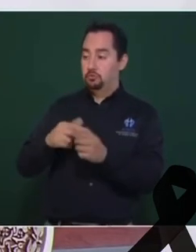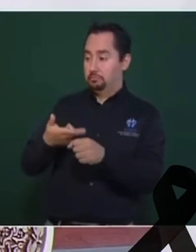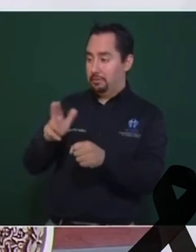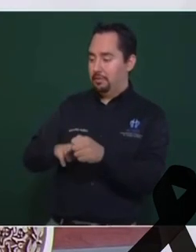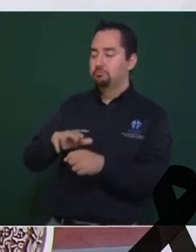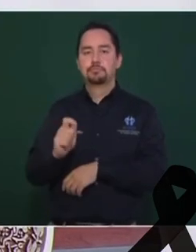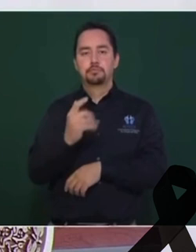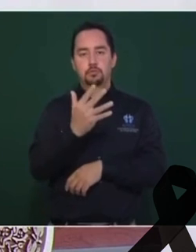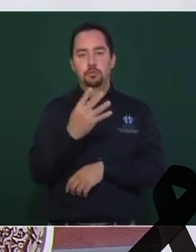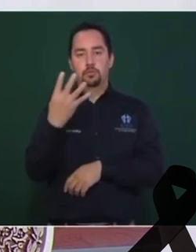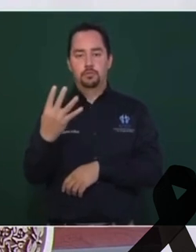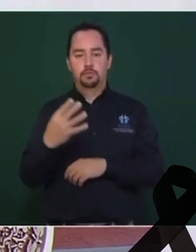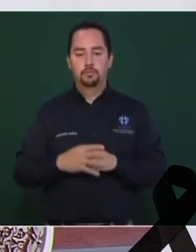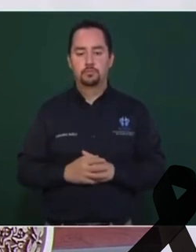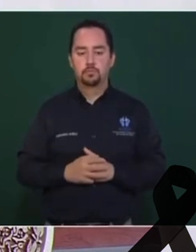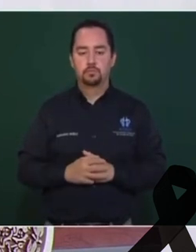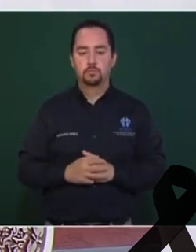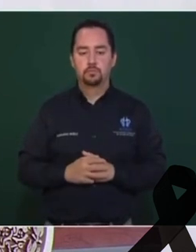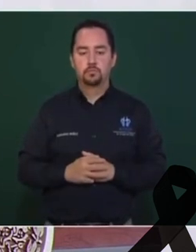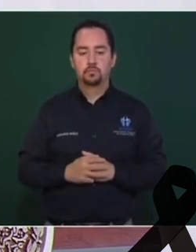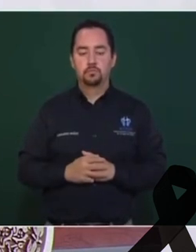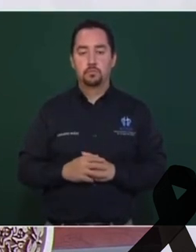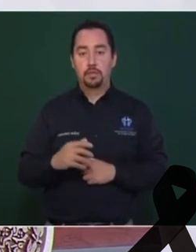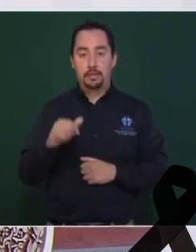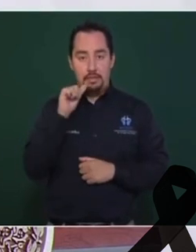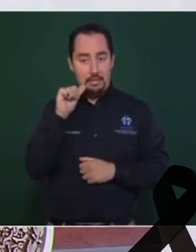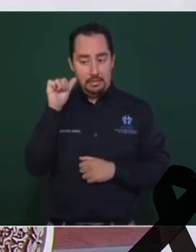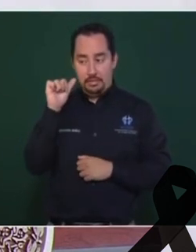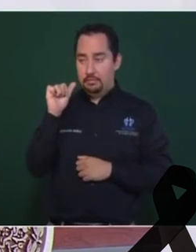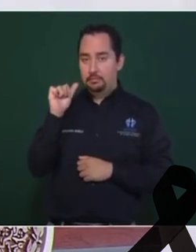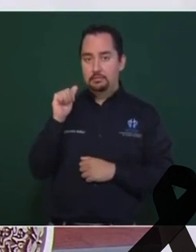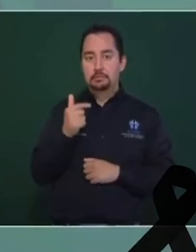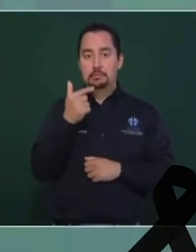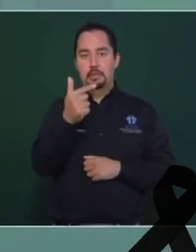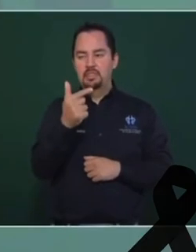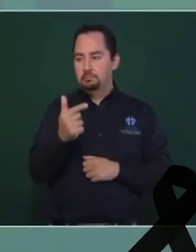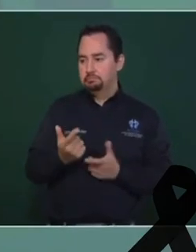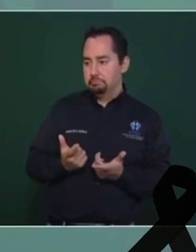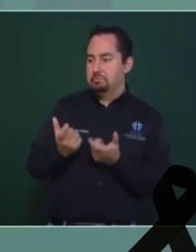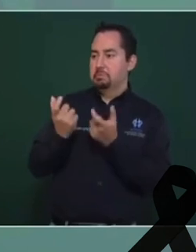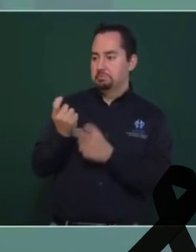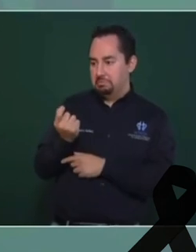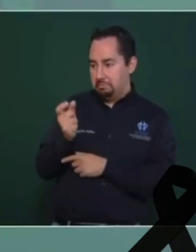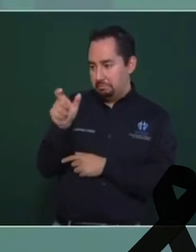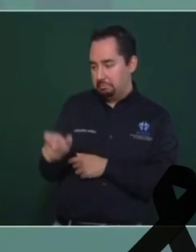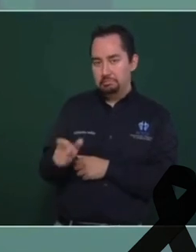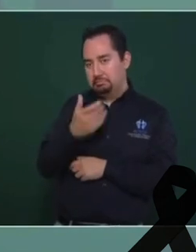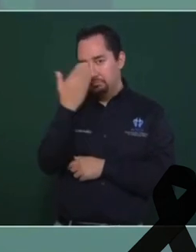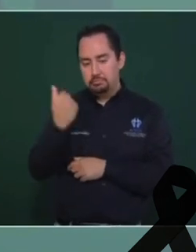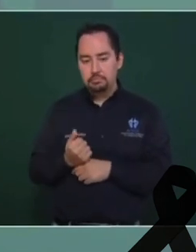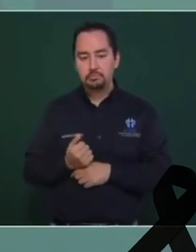54. Y estaban hasta ayer 7 personas con identidad desconocida, para hacer un total de